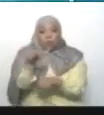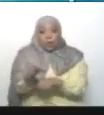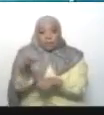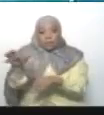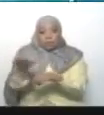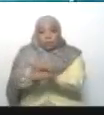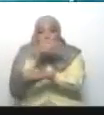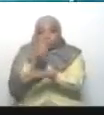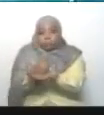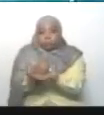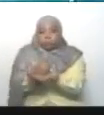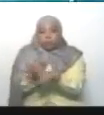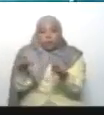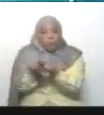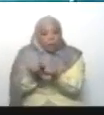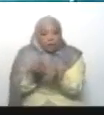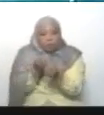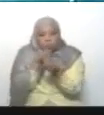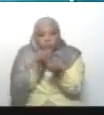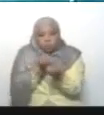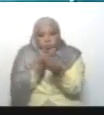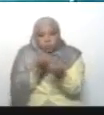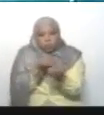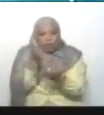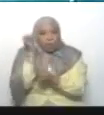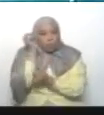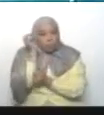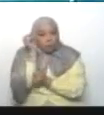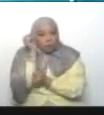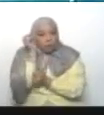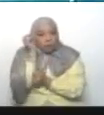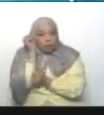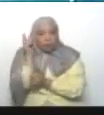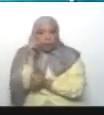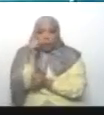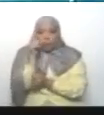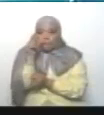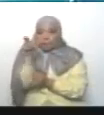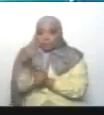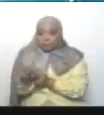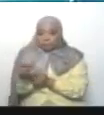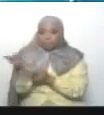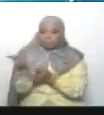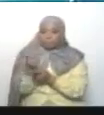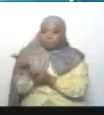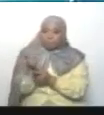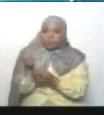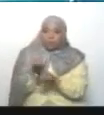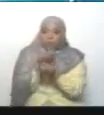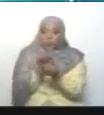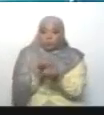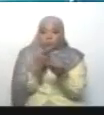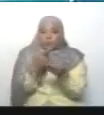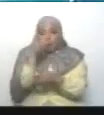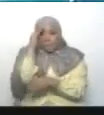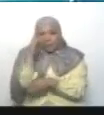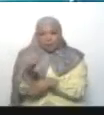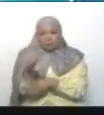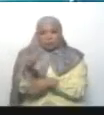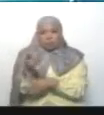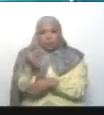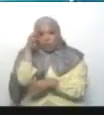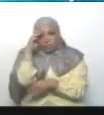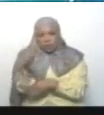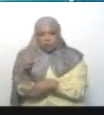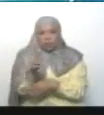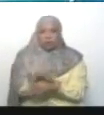Y ellos seguían declarando. Ella por allá. Él por acá. Declarando. Que los militares. Que los